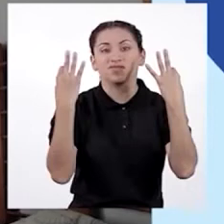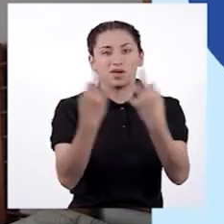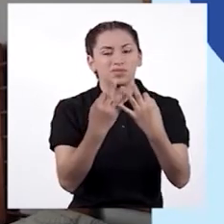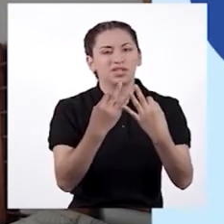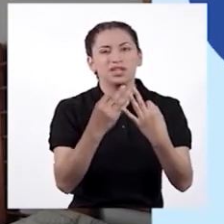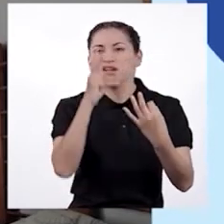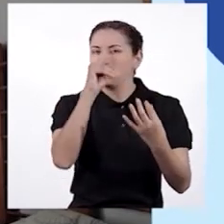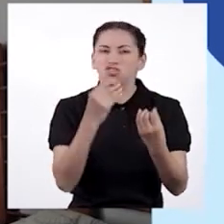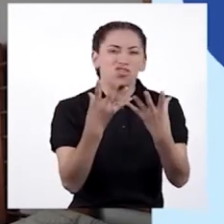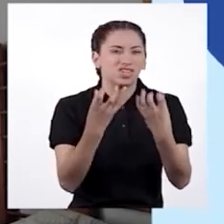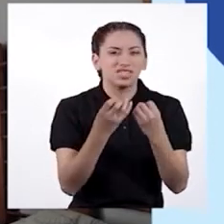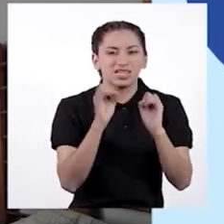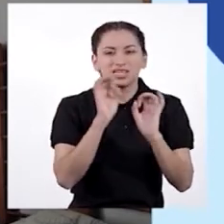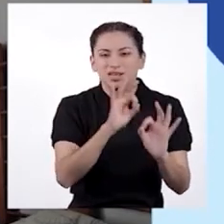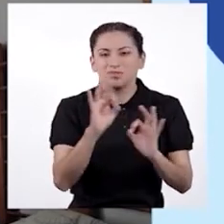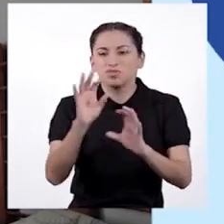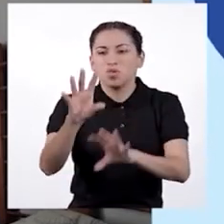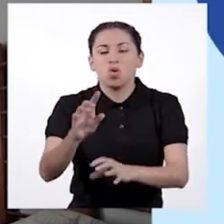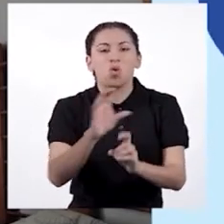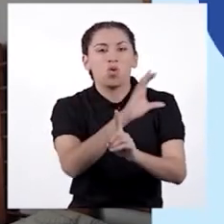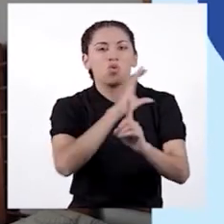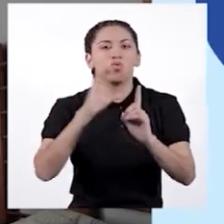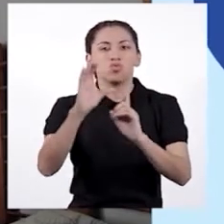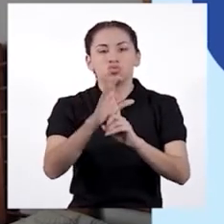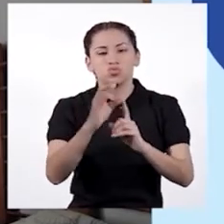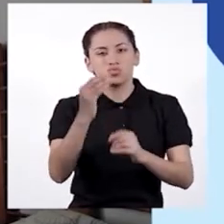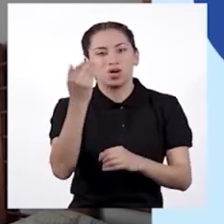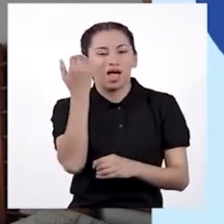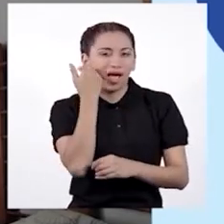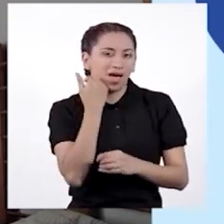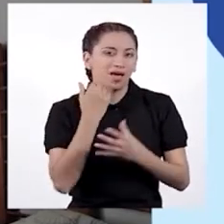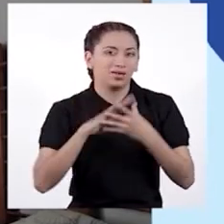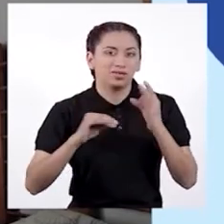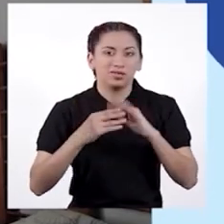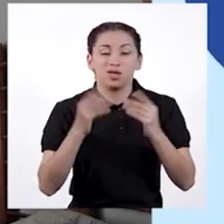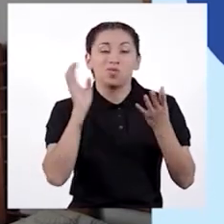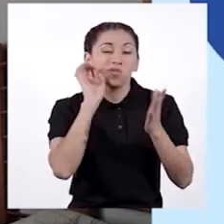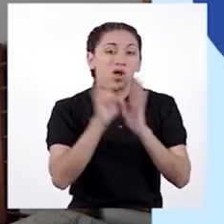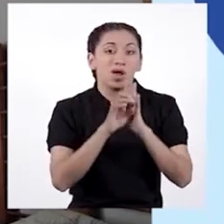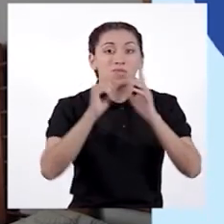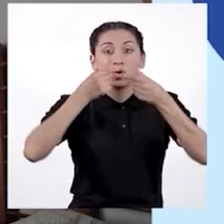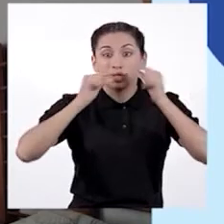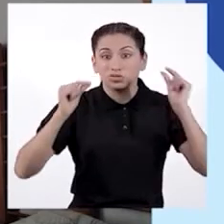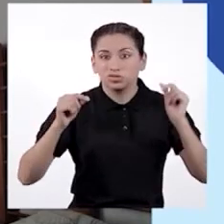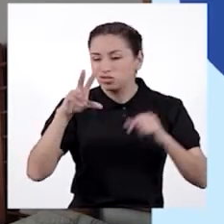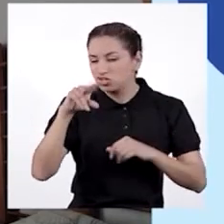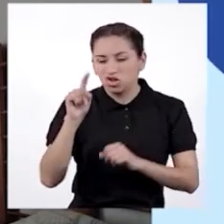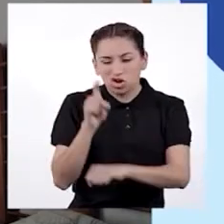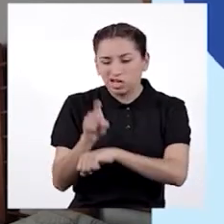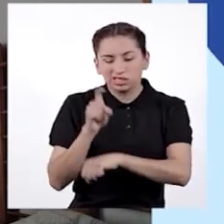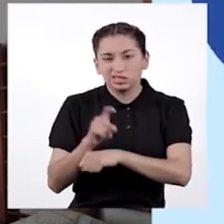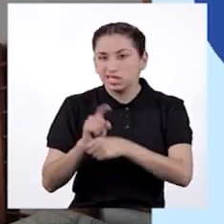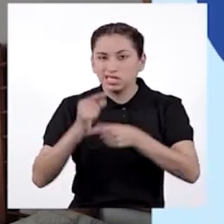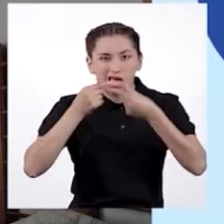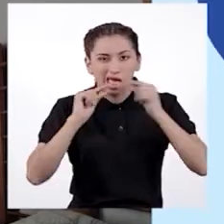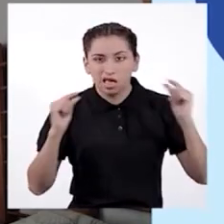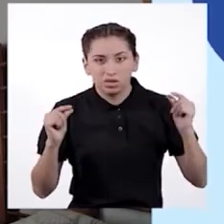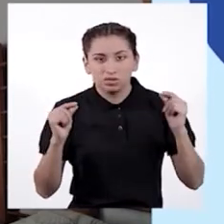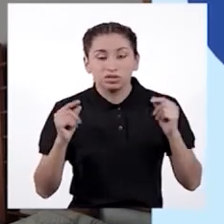prefieran dejar de lado su cultura ancestral. Por ejemplo, no enseñarle quechua a sus niños y niñas.